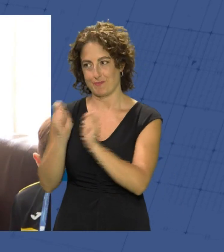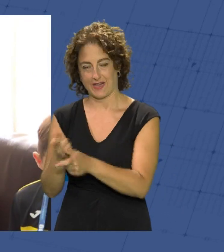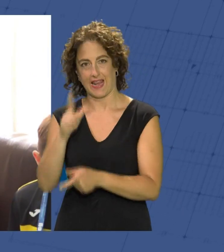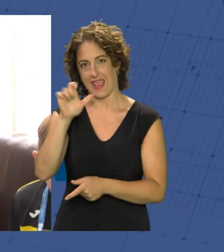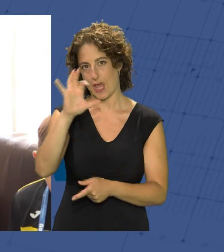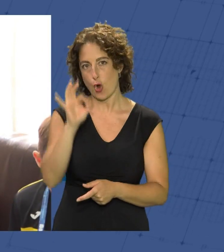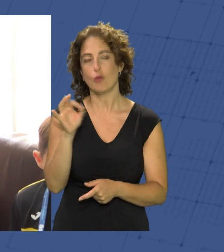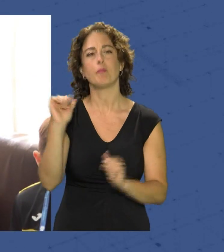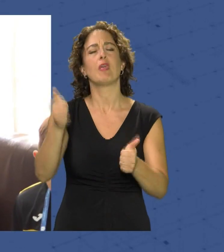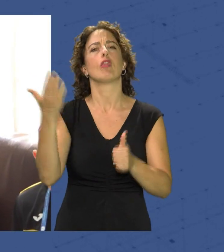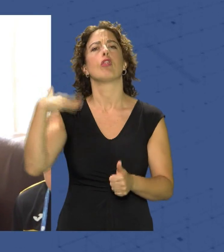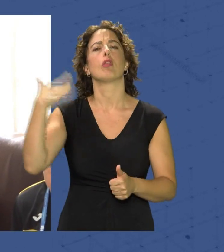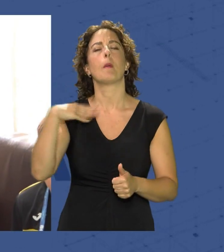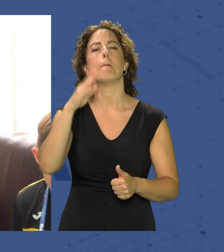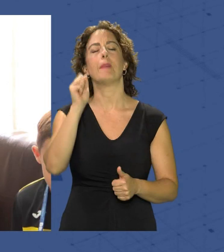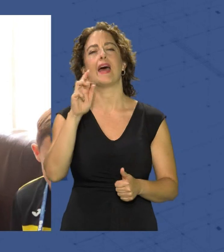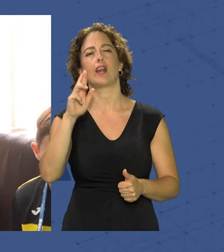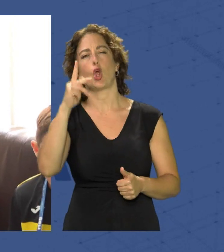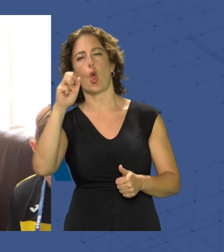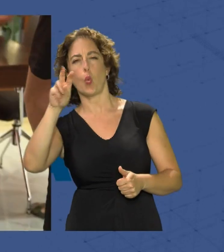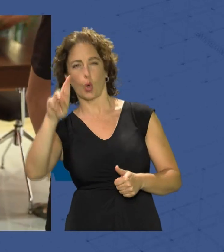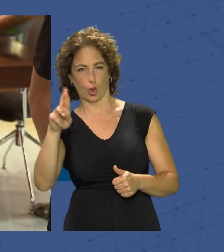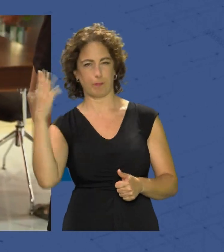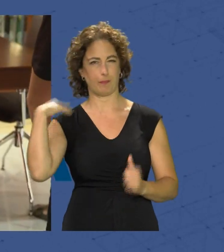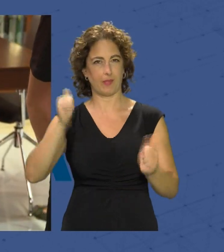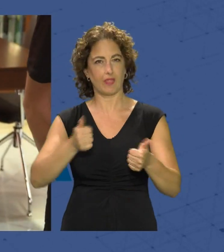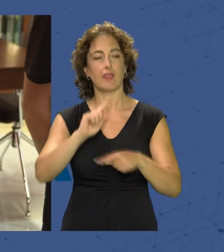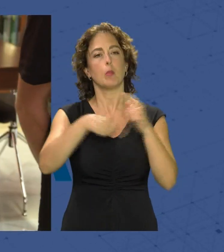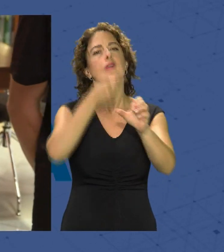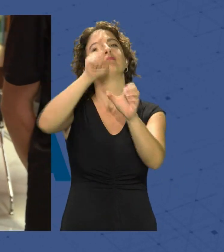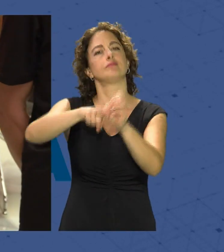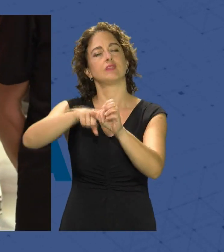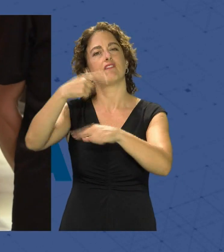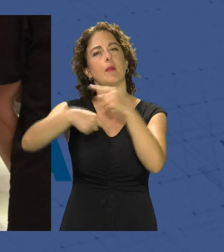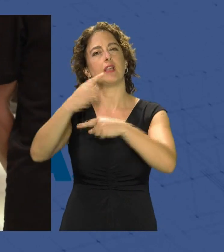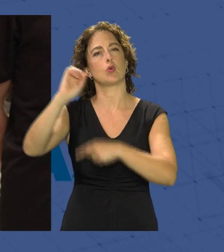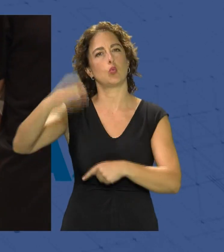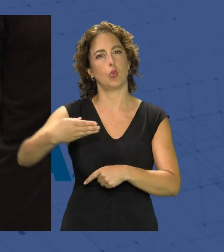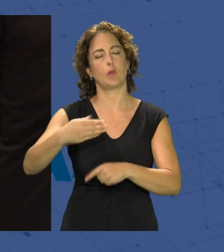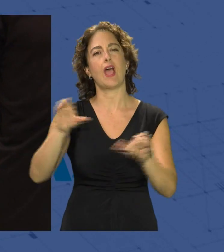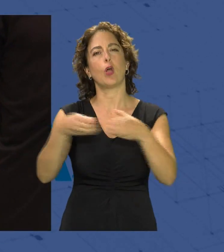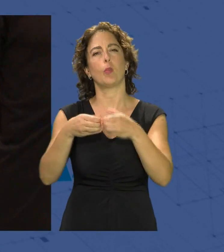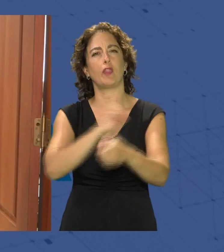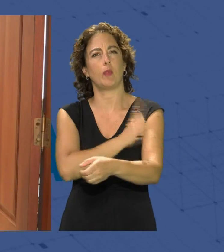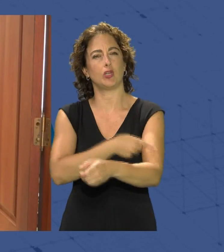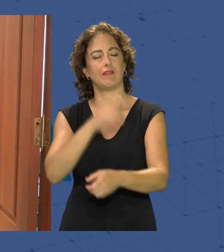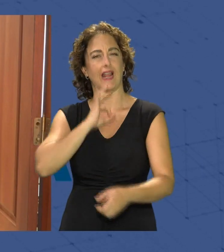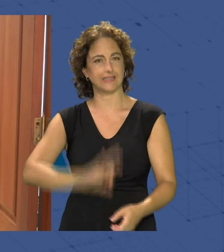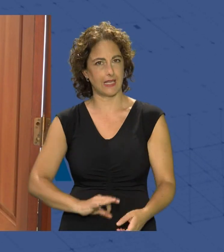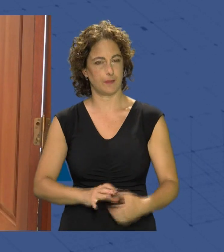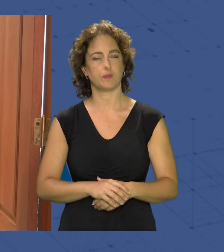esto de las acrobacias haciendo parkour después entraría a formar parte de la familia del club Agrupación Deportiva La Salle